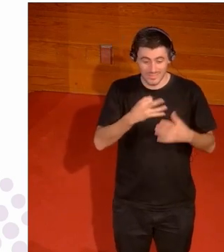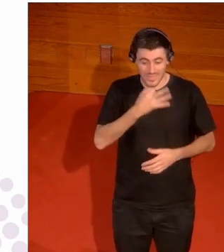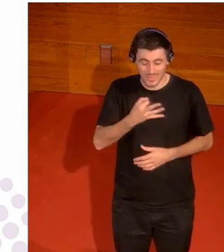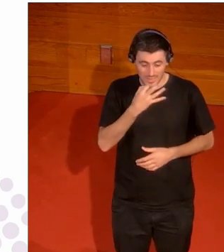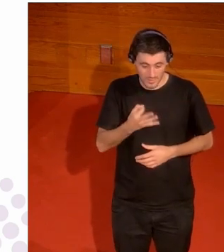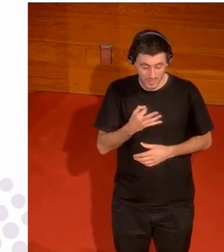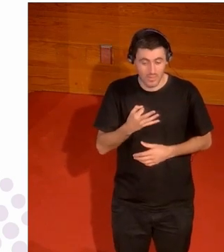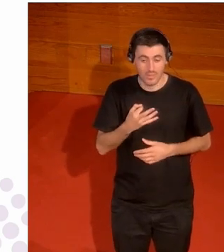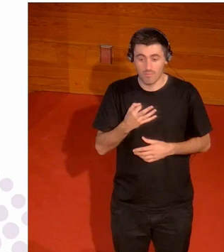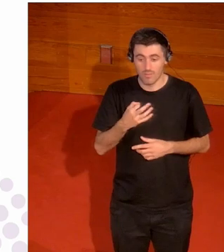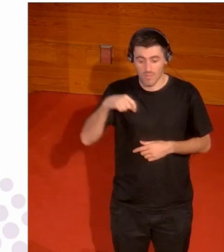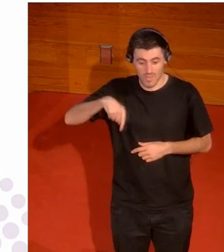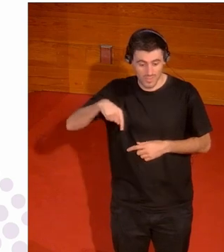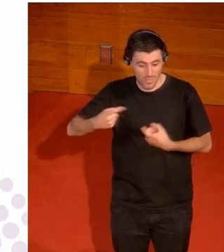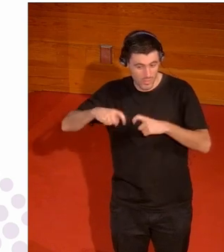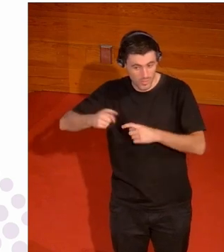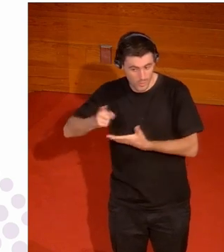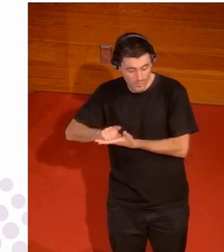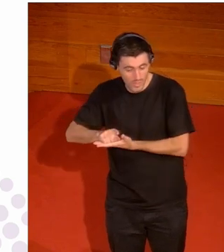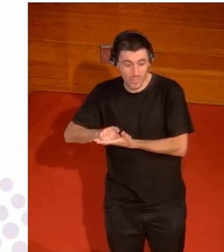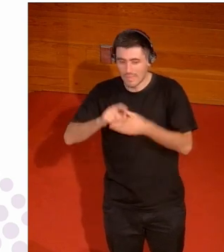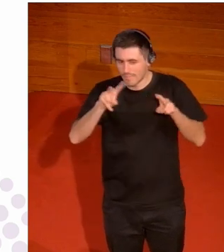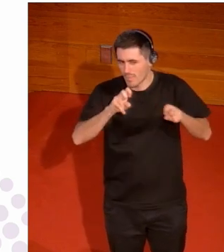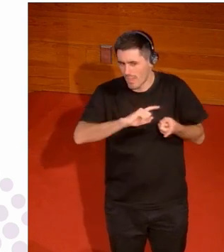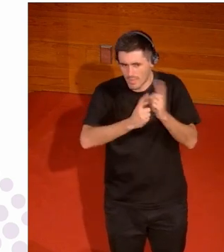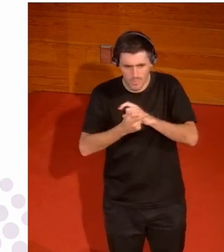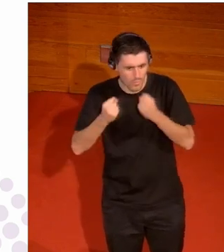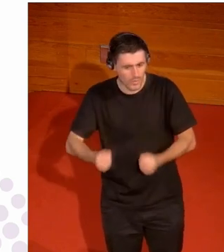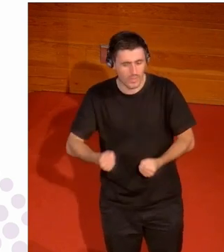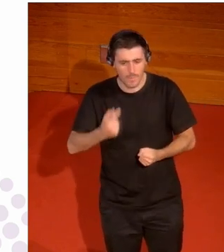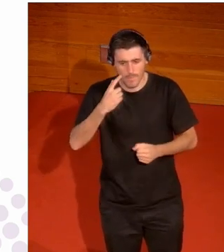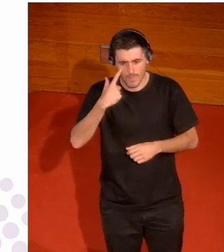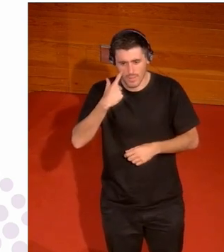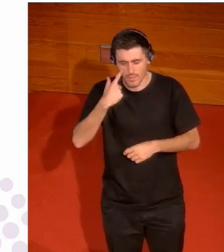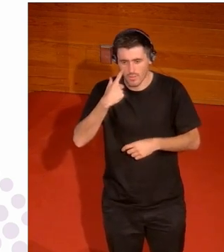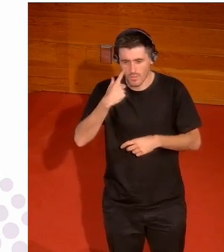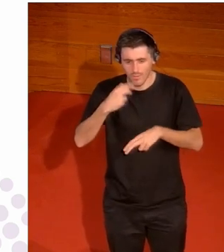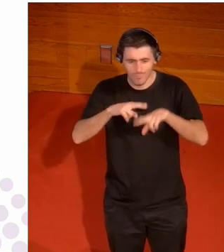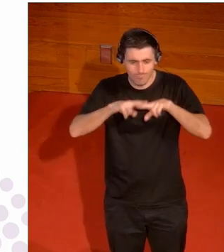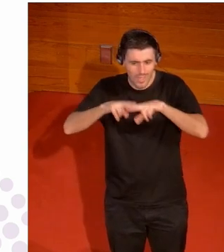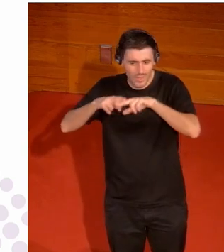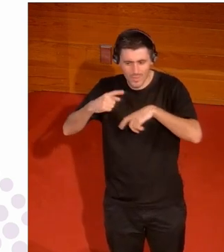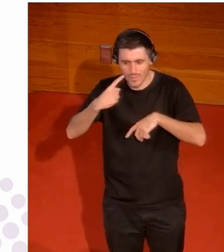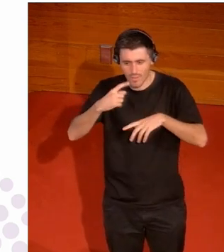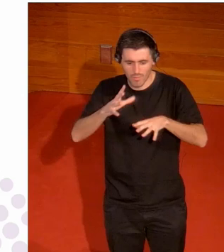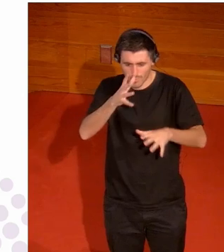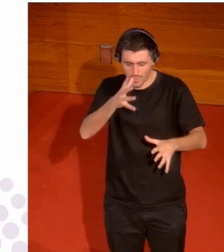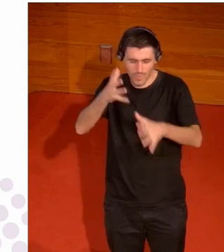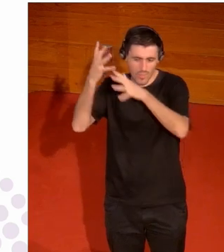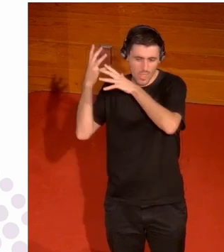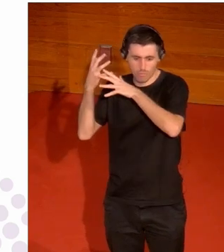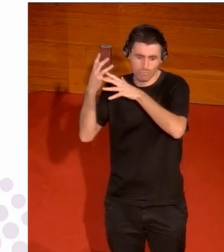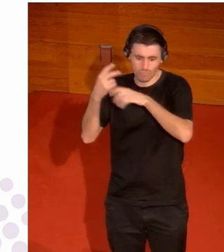cita aquí cambiamos radicalmente de tema para hacer una retrospectiva de un decenio que es lo que llevamos